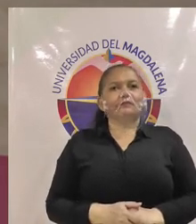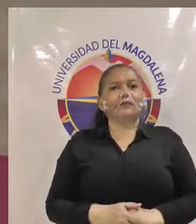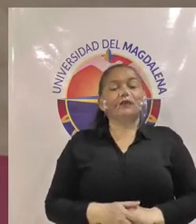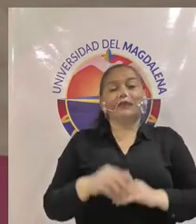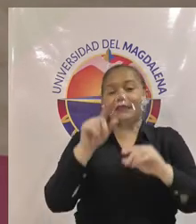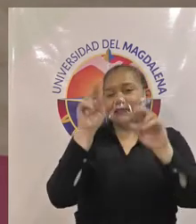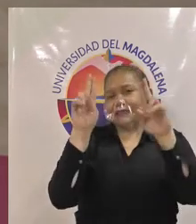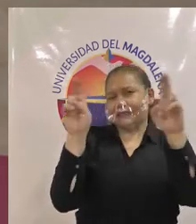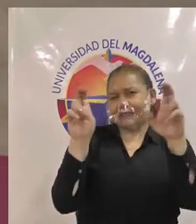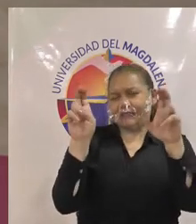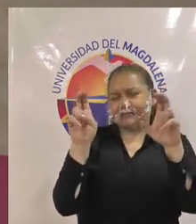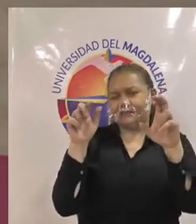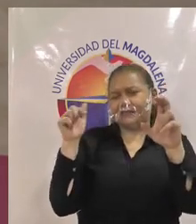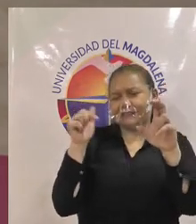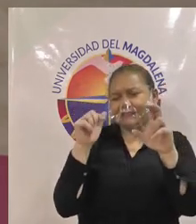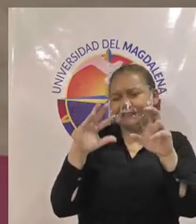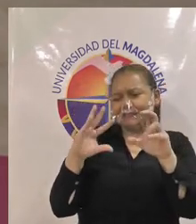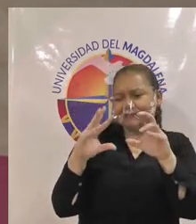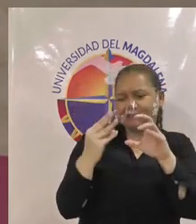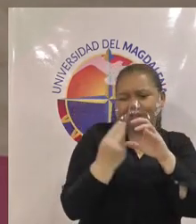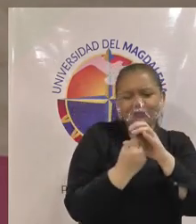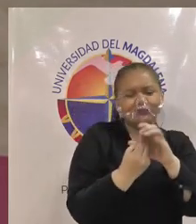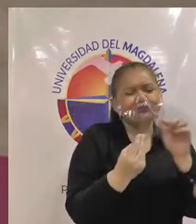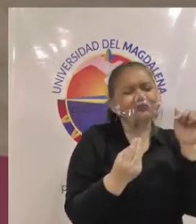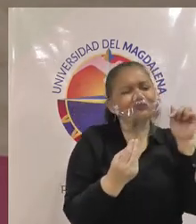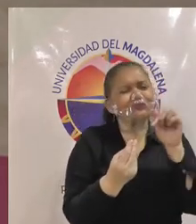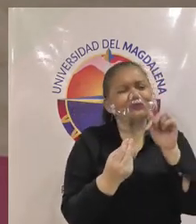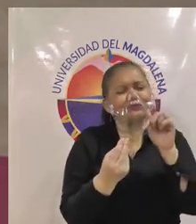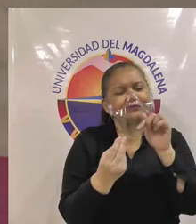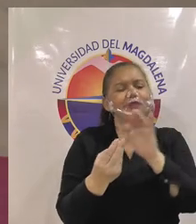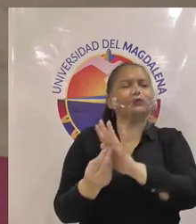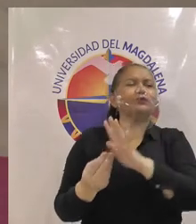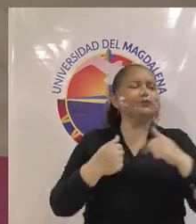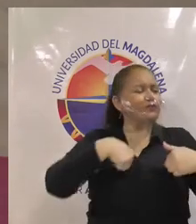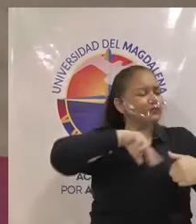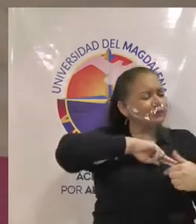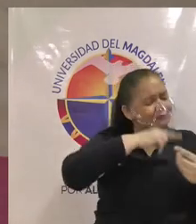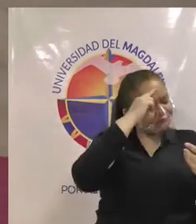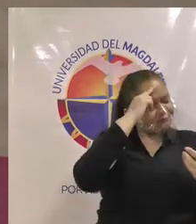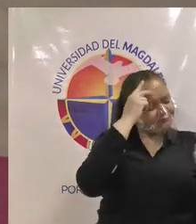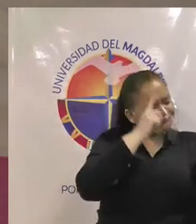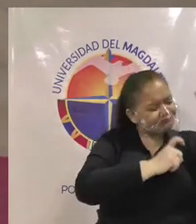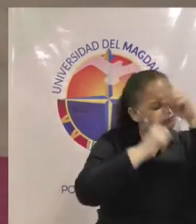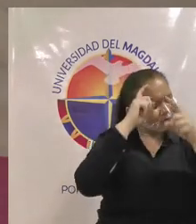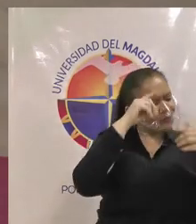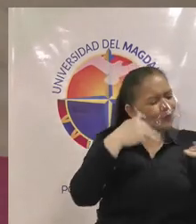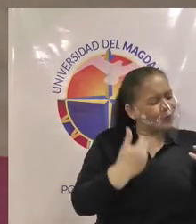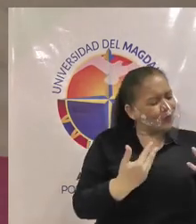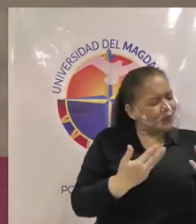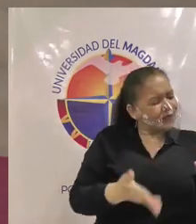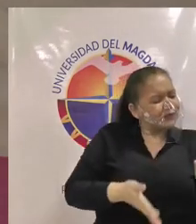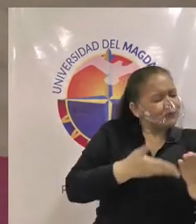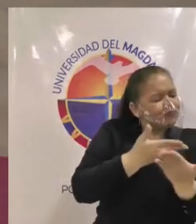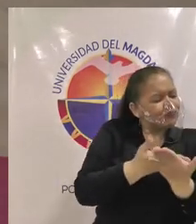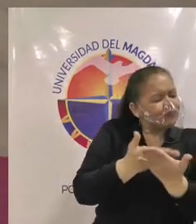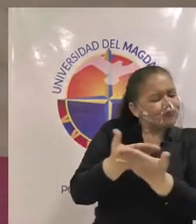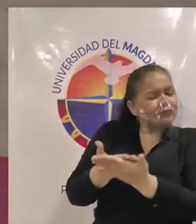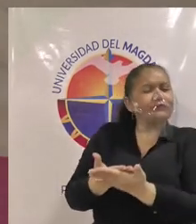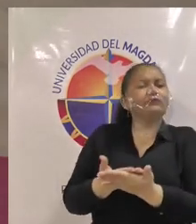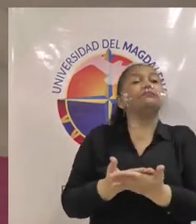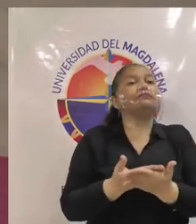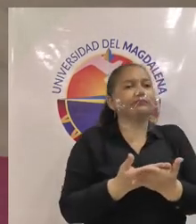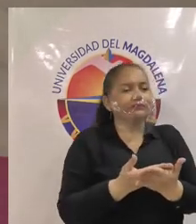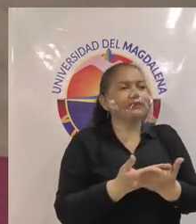de la inclusión pues hemos pensado en una cantidad de propuestas y primero dar a conocer